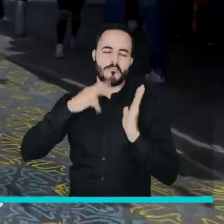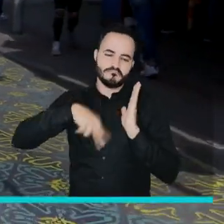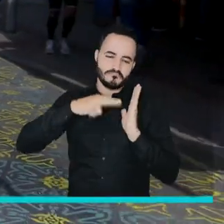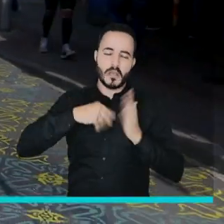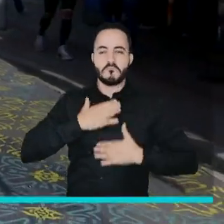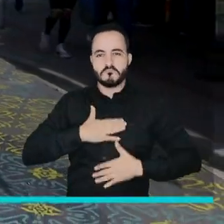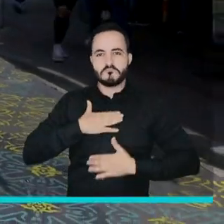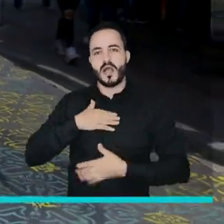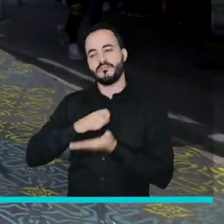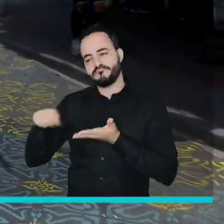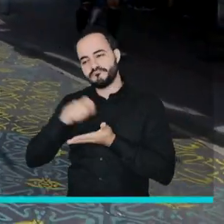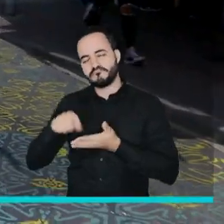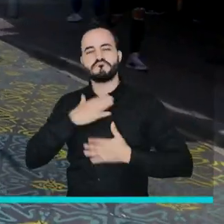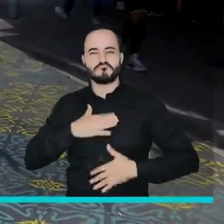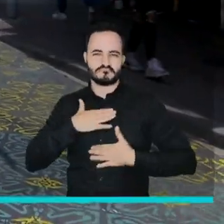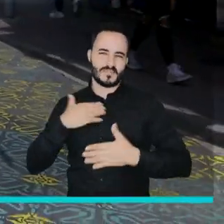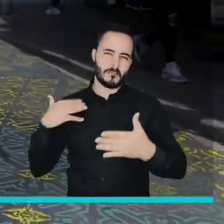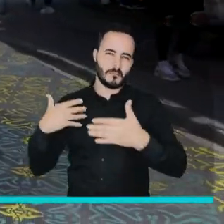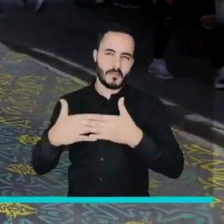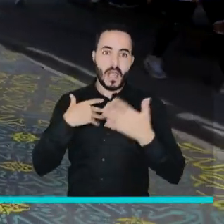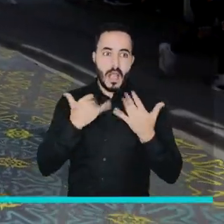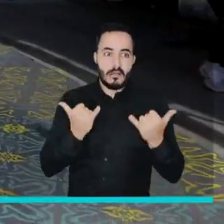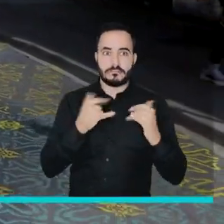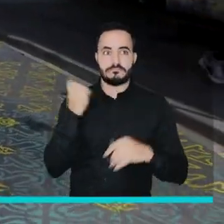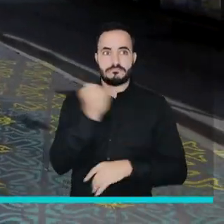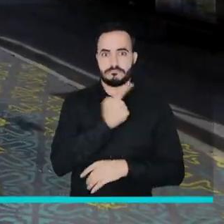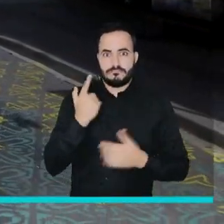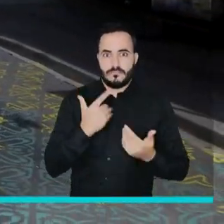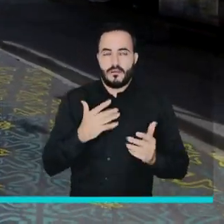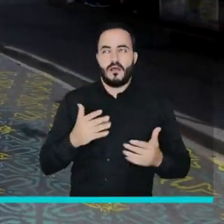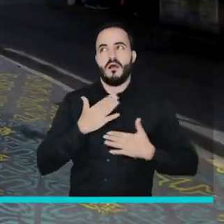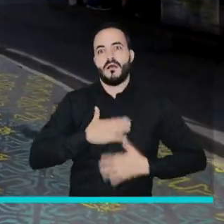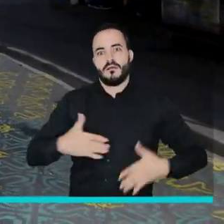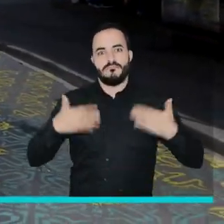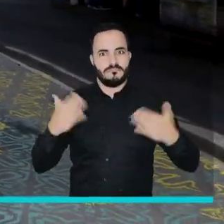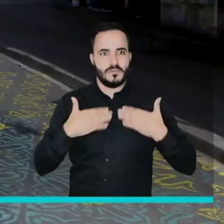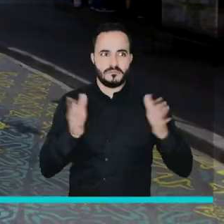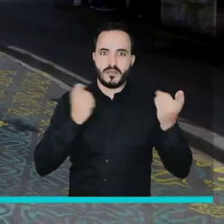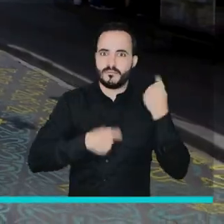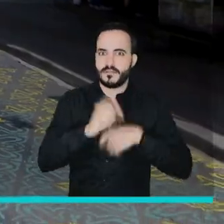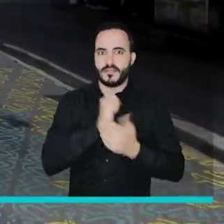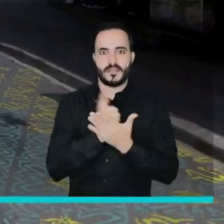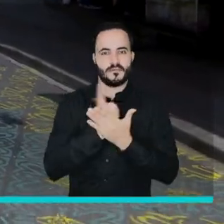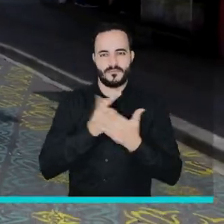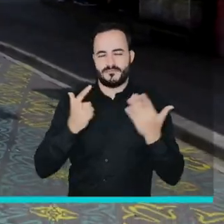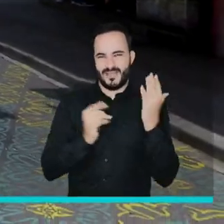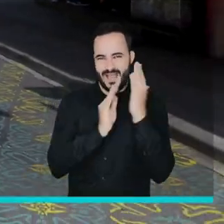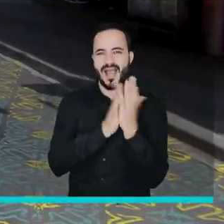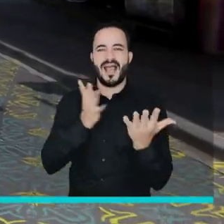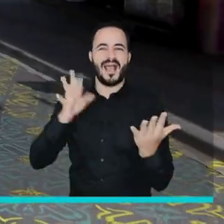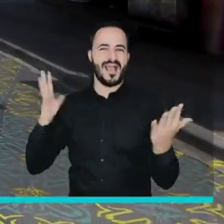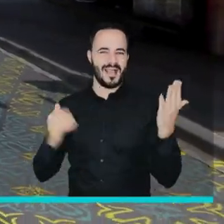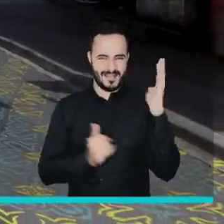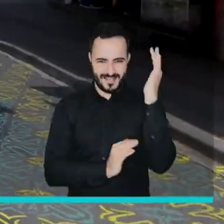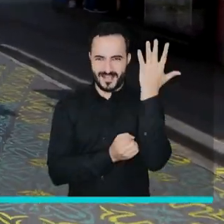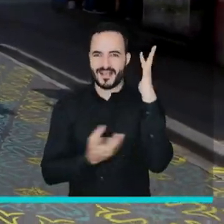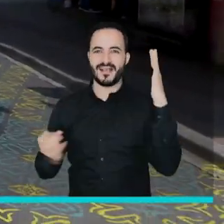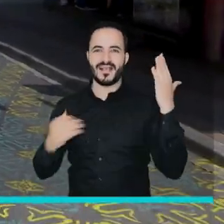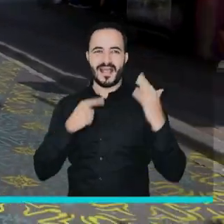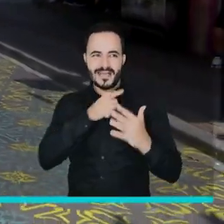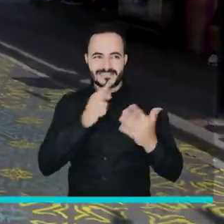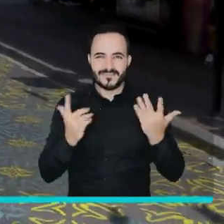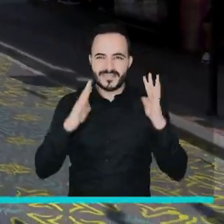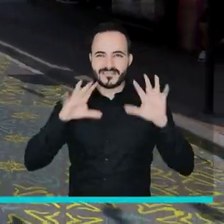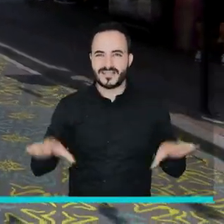y los escritores para escribir, las editoriales vieron diezmadas sus ventas. Es por eso que ferias tan importantes como la fiesta del libro y la cultura son